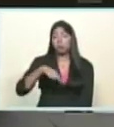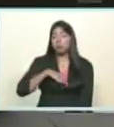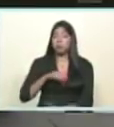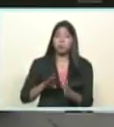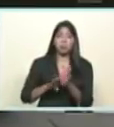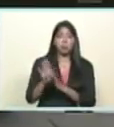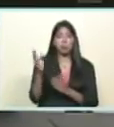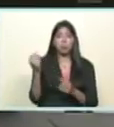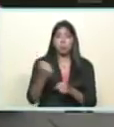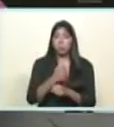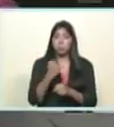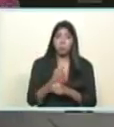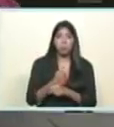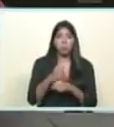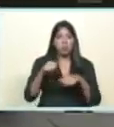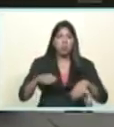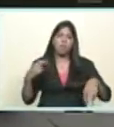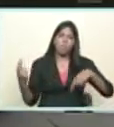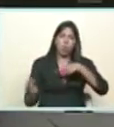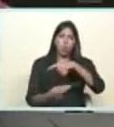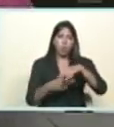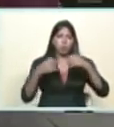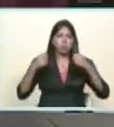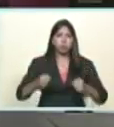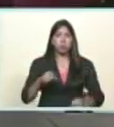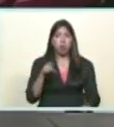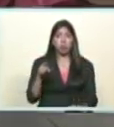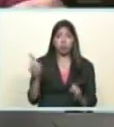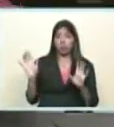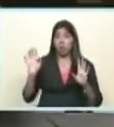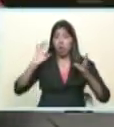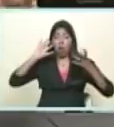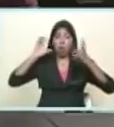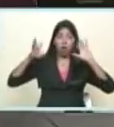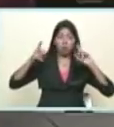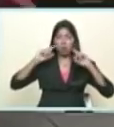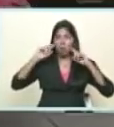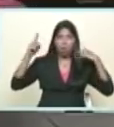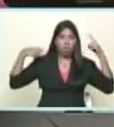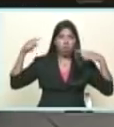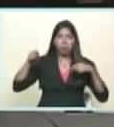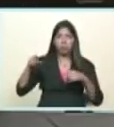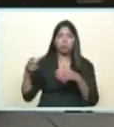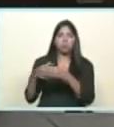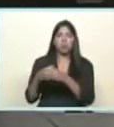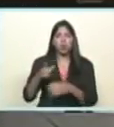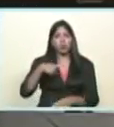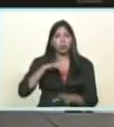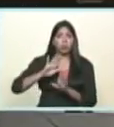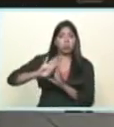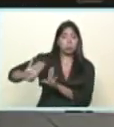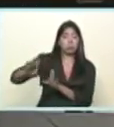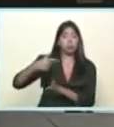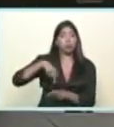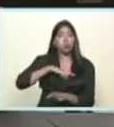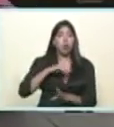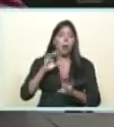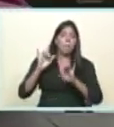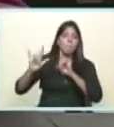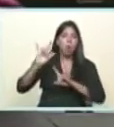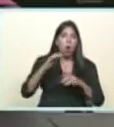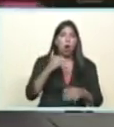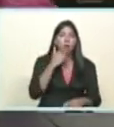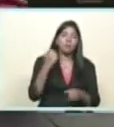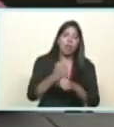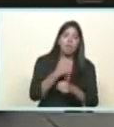fortaleciendo la revolución allá ellos con su locura acá nosotros con nuestro amor y con